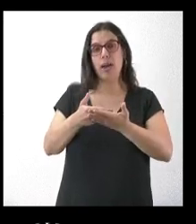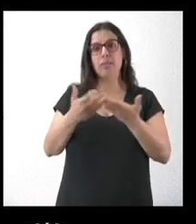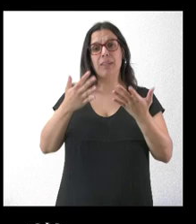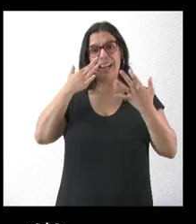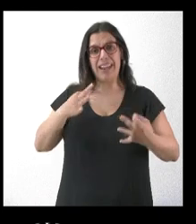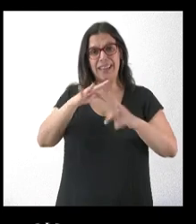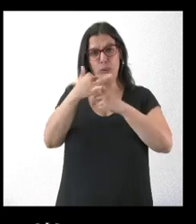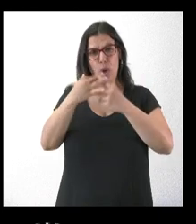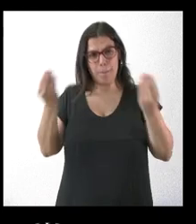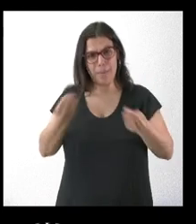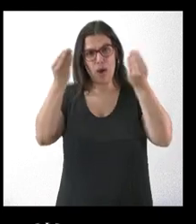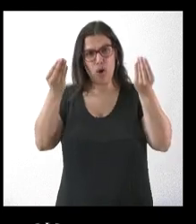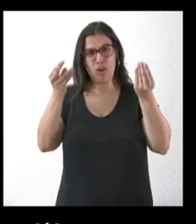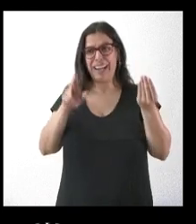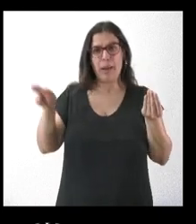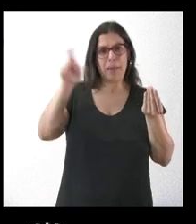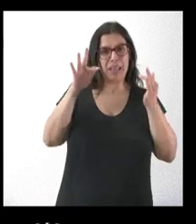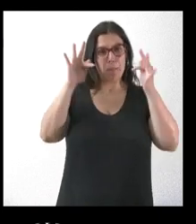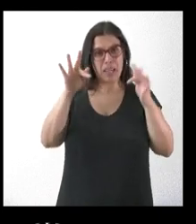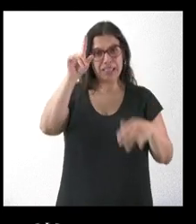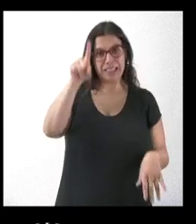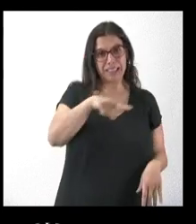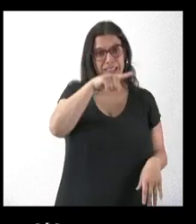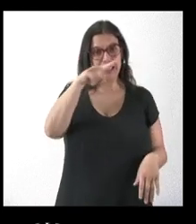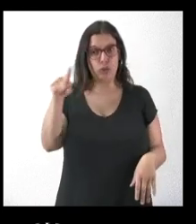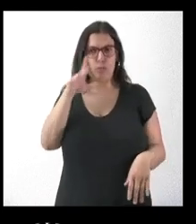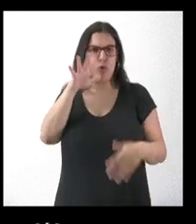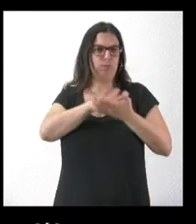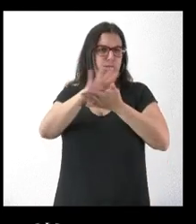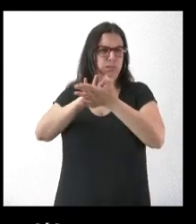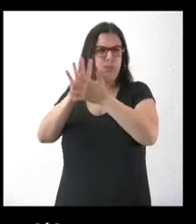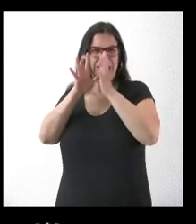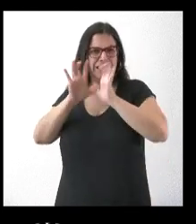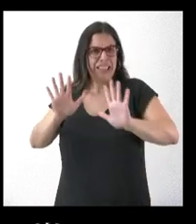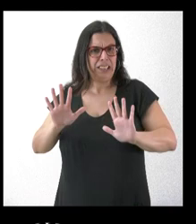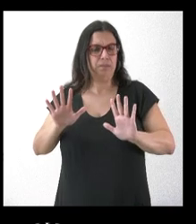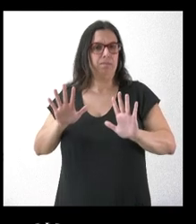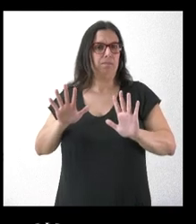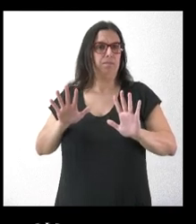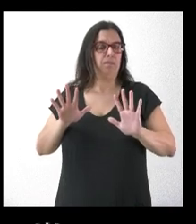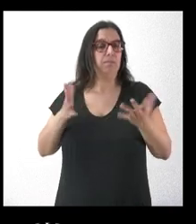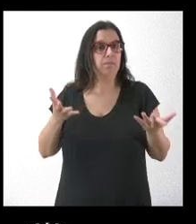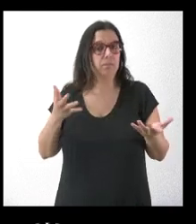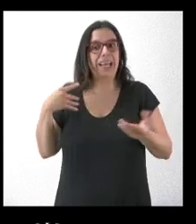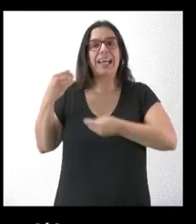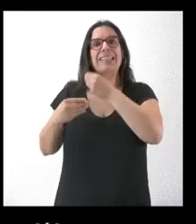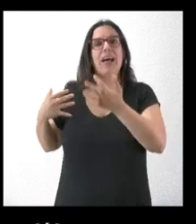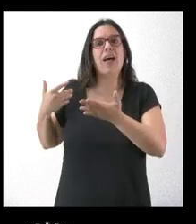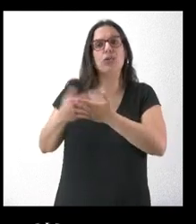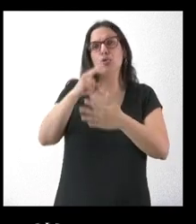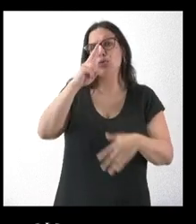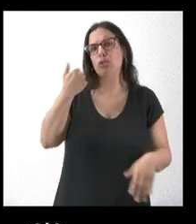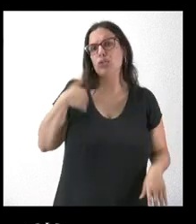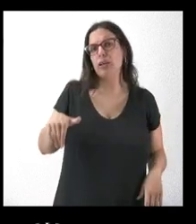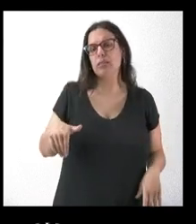que no se vuelva a repetir una catástrofe de estas características. ¿Y qué se ha hecho en estos dos